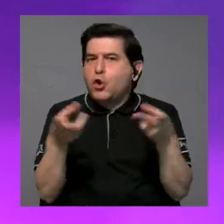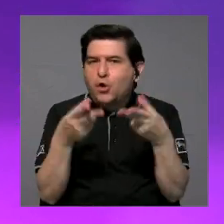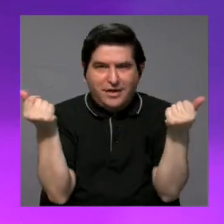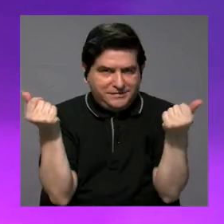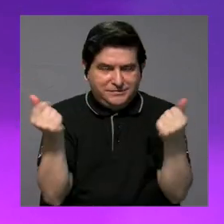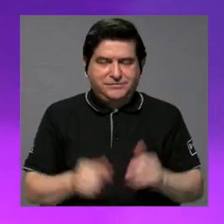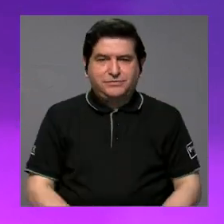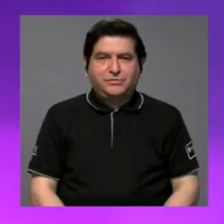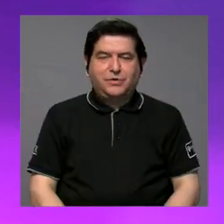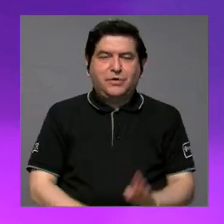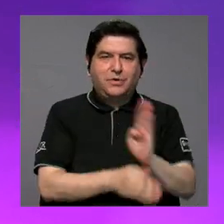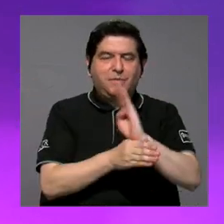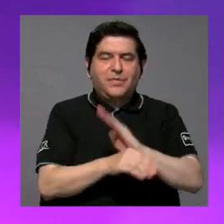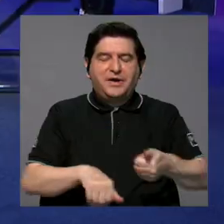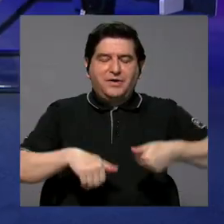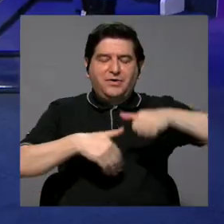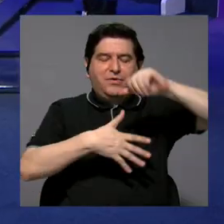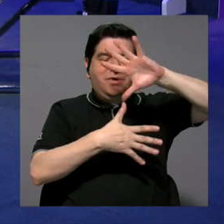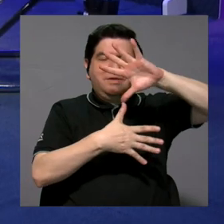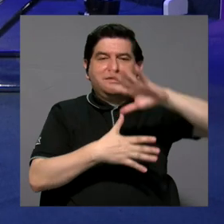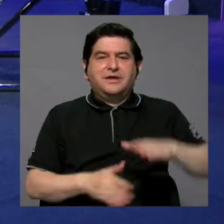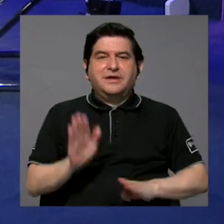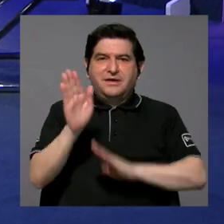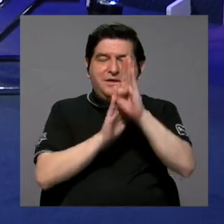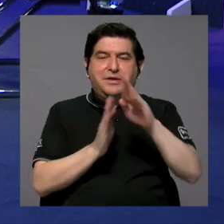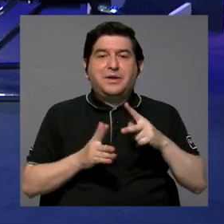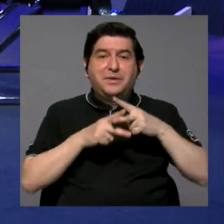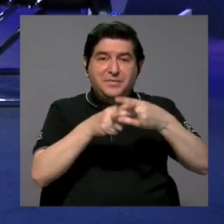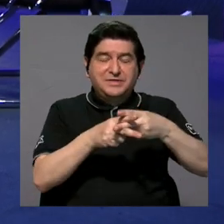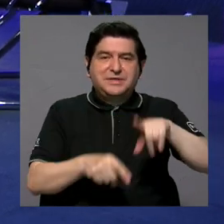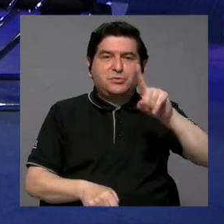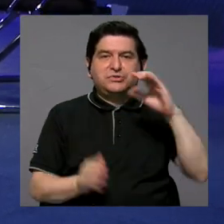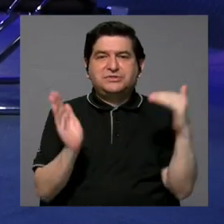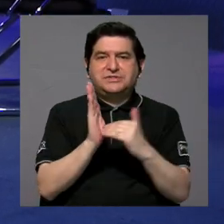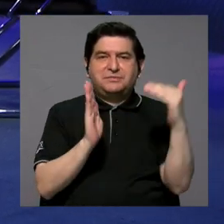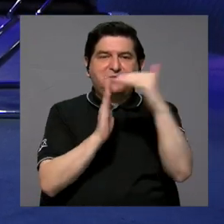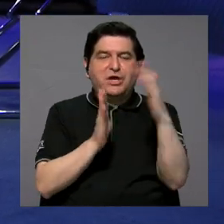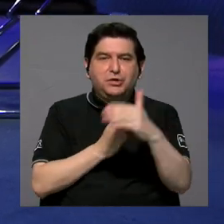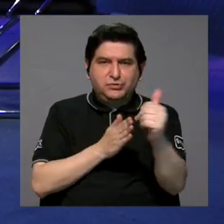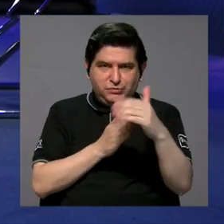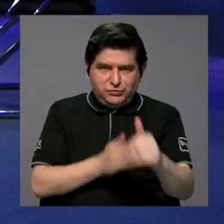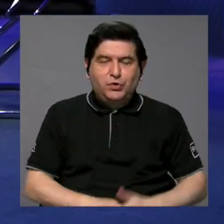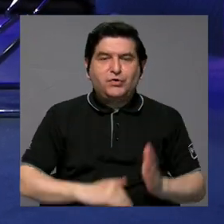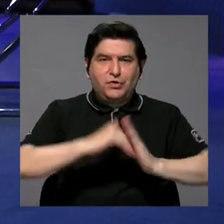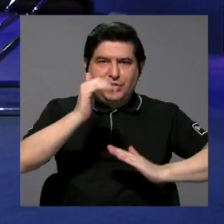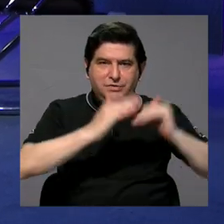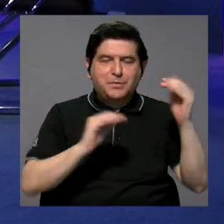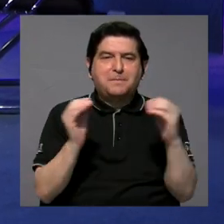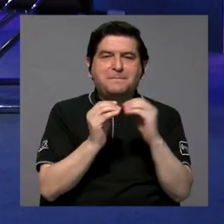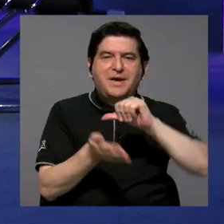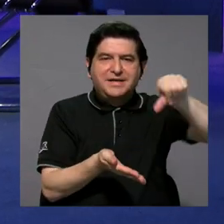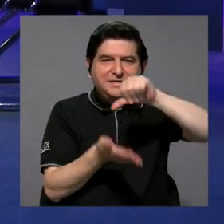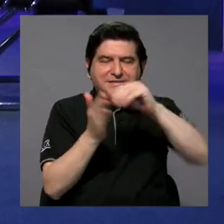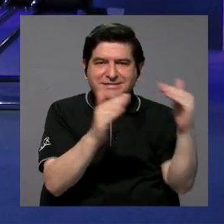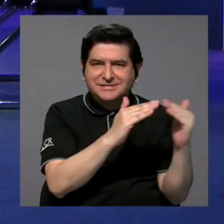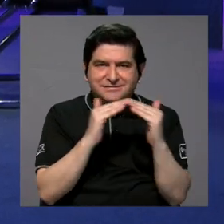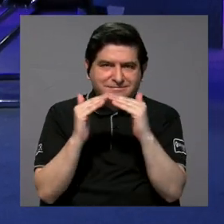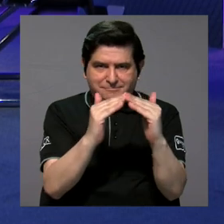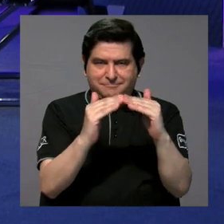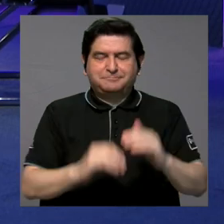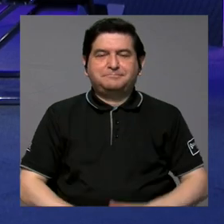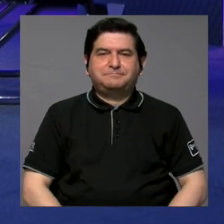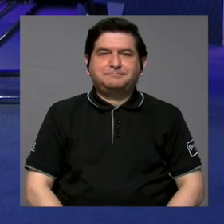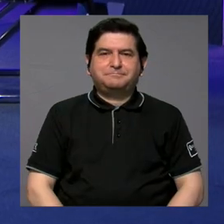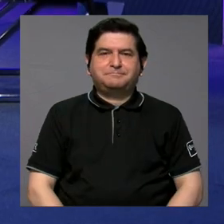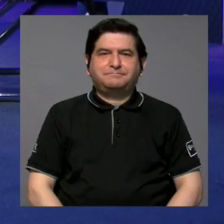Y en ese sentido el Banco Interamericano de Desarrollo está ejecutando un préstamo de 100 millones de dólares para la construcción de más centros cívicos. Entonces,